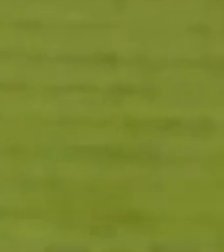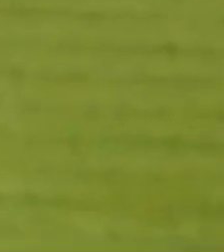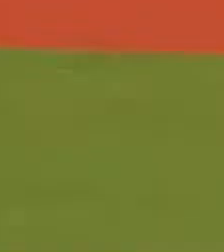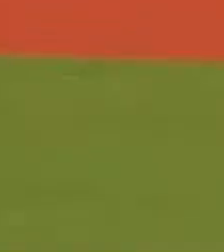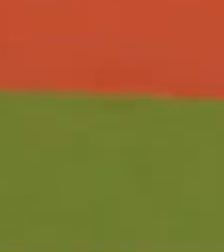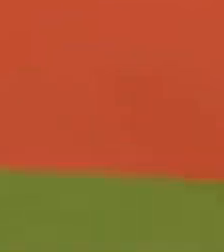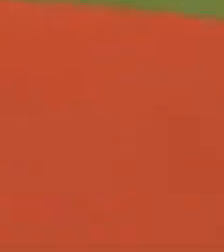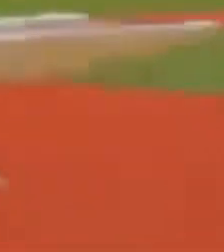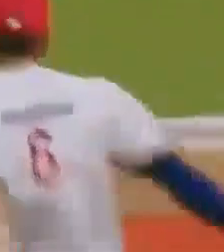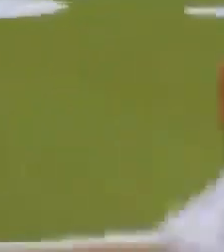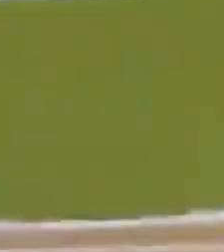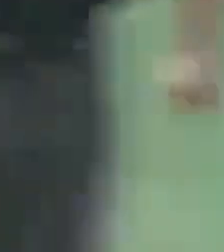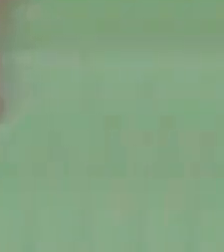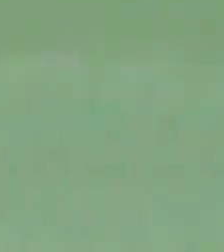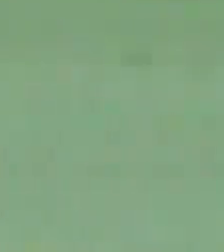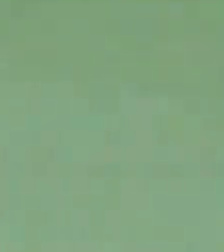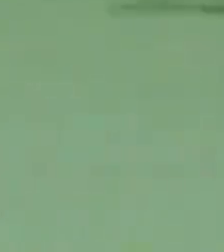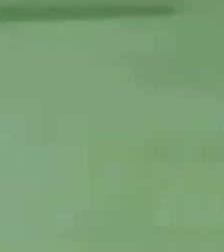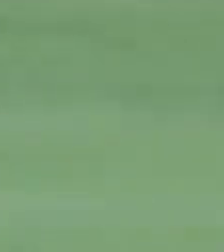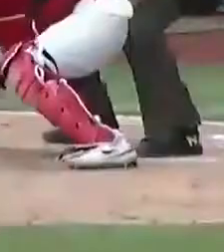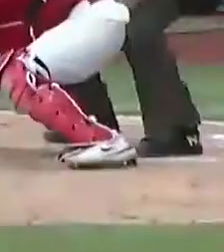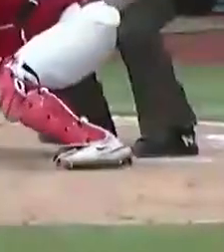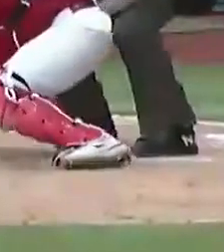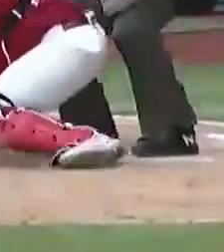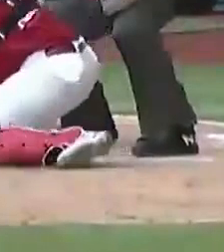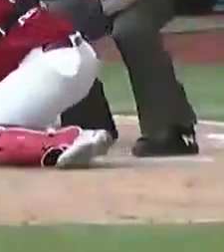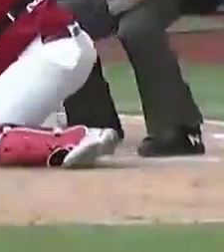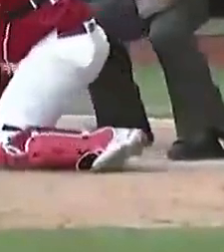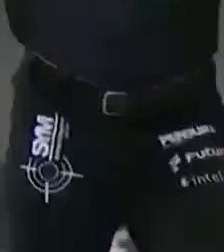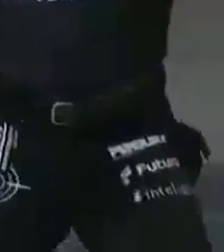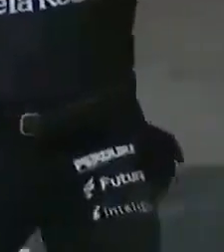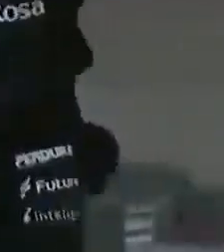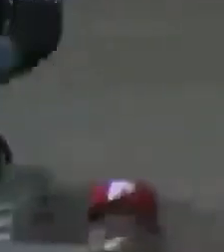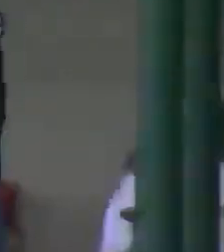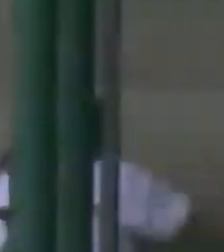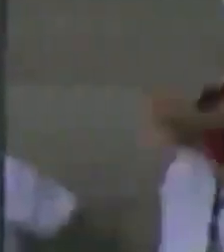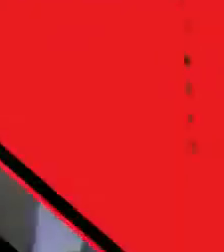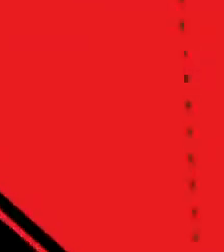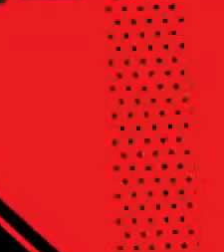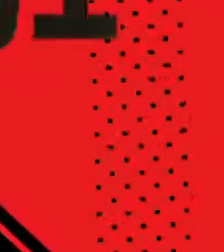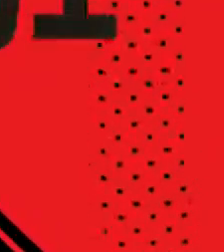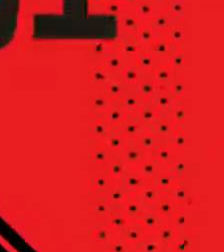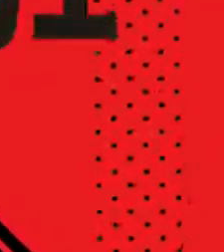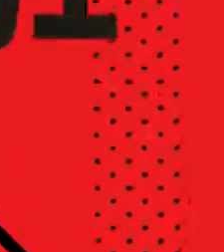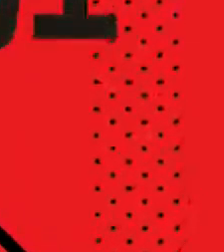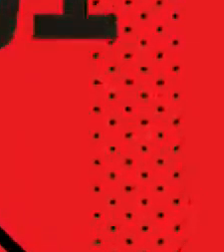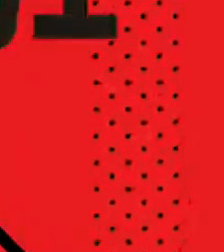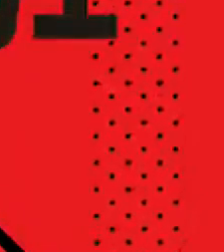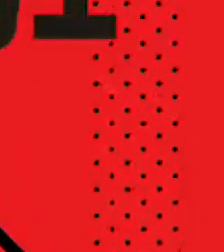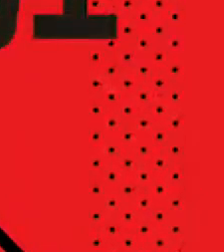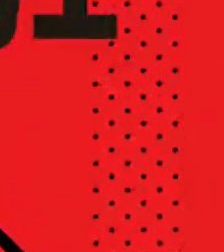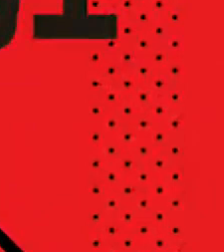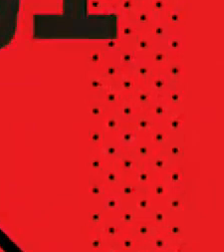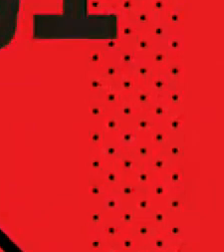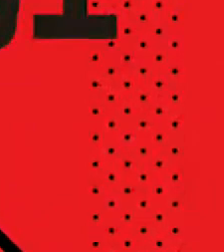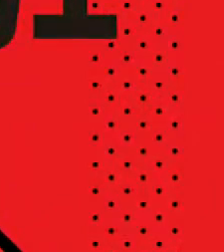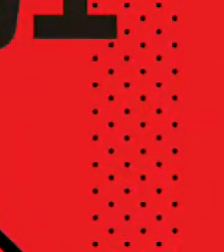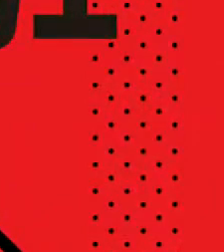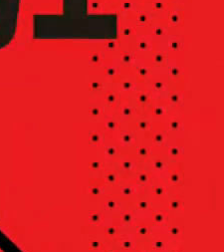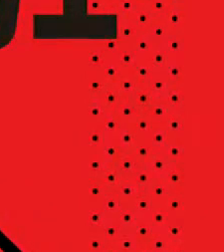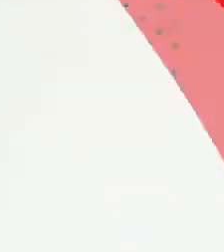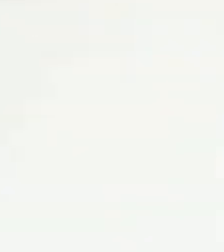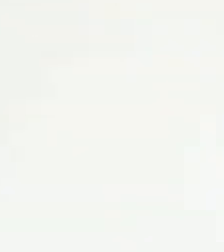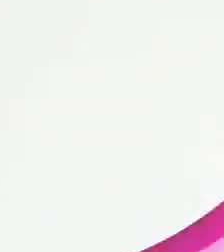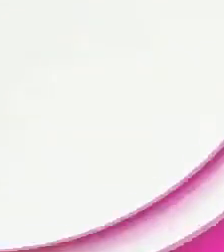buscarán el triunfo en su visita a los mariachis de guadalajara toma tu lugar dos laredos contra guadalajara